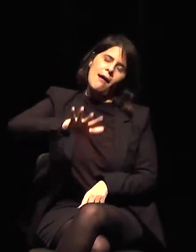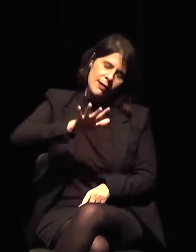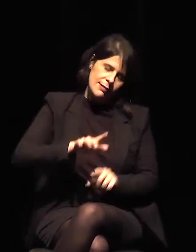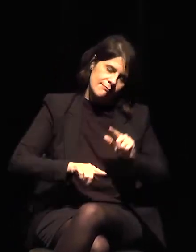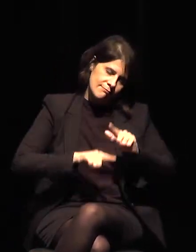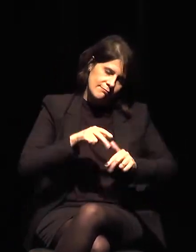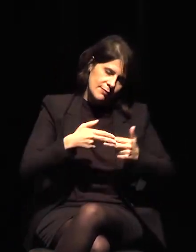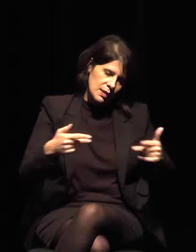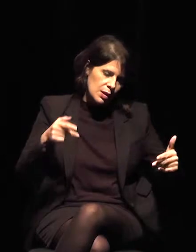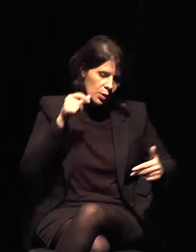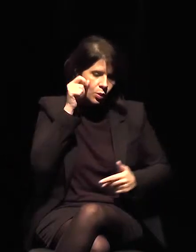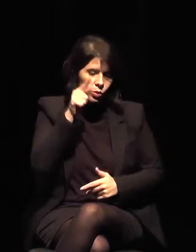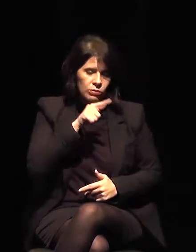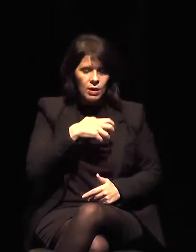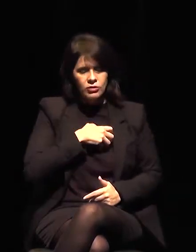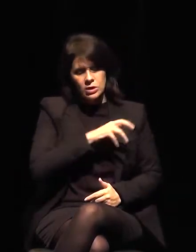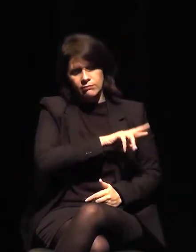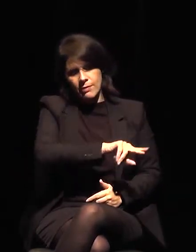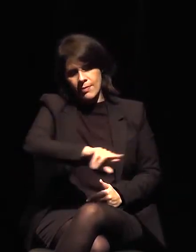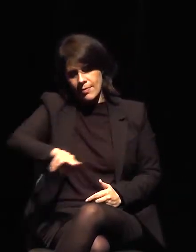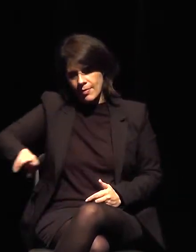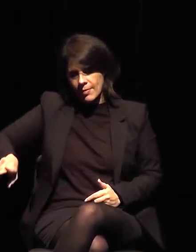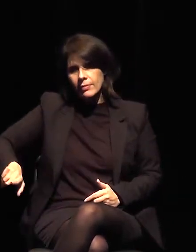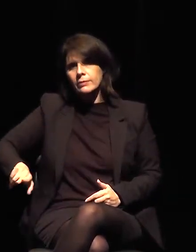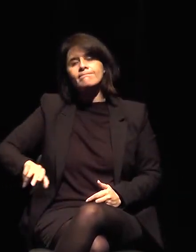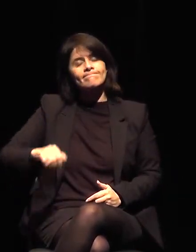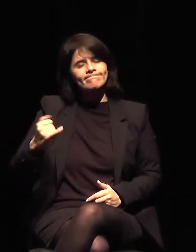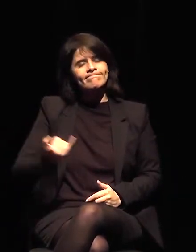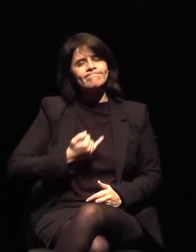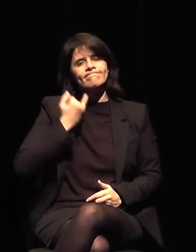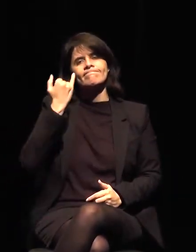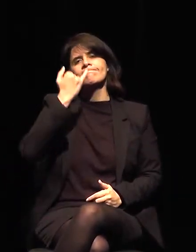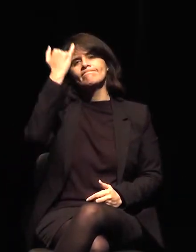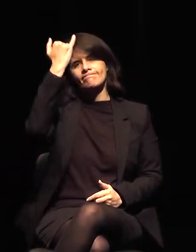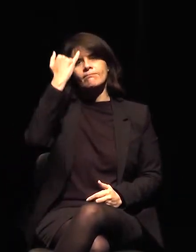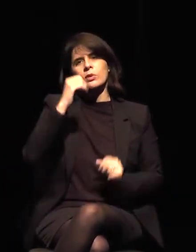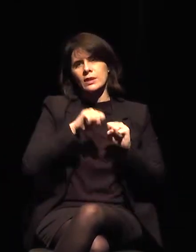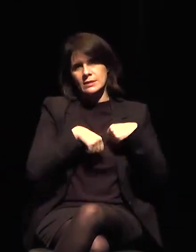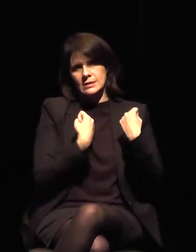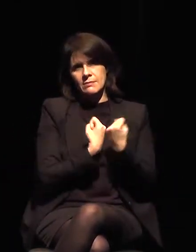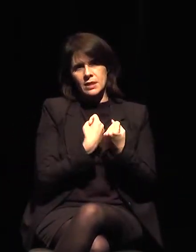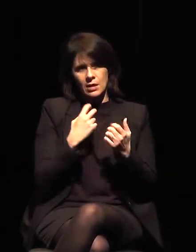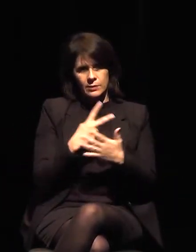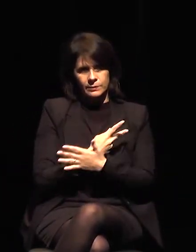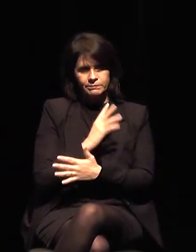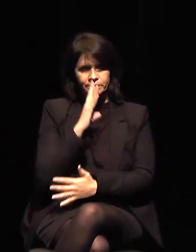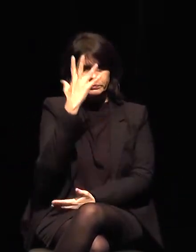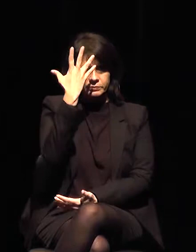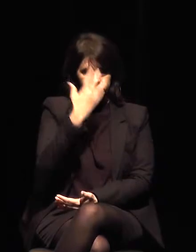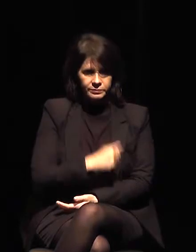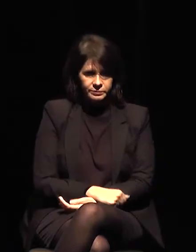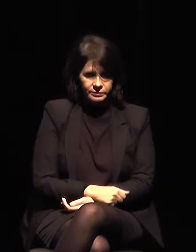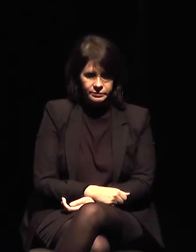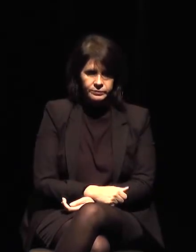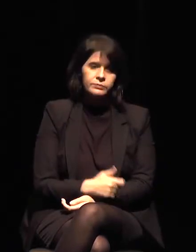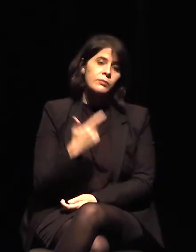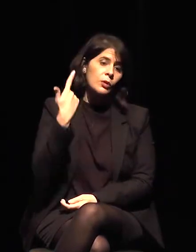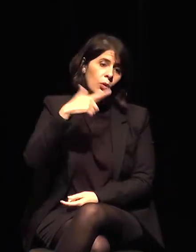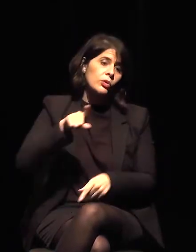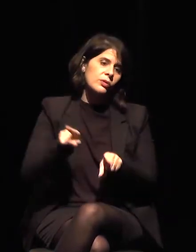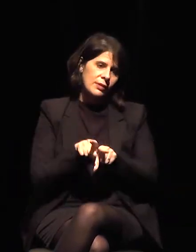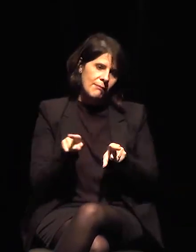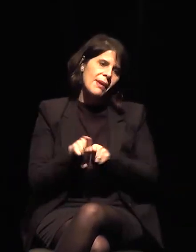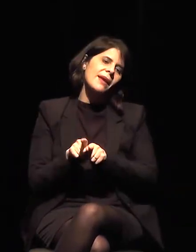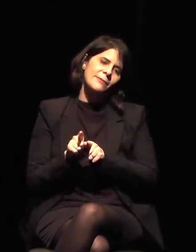Es muy importante, de verdad. La revisión impositiva, por favor, es una cuenta que al